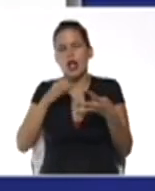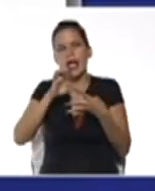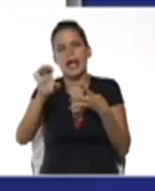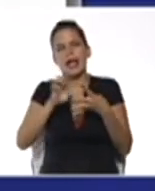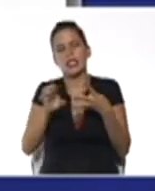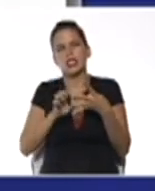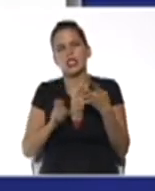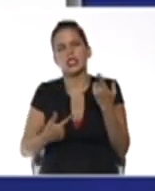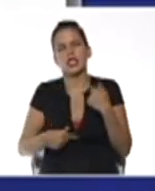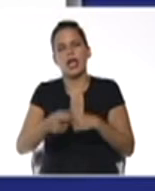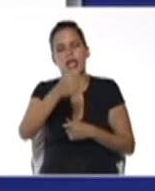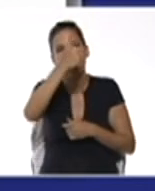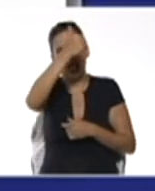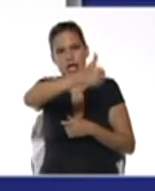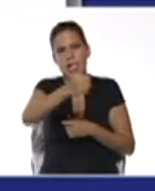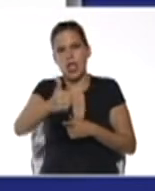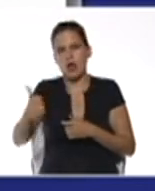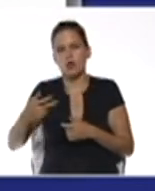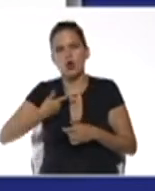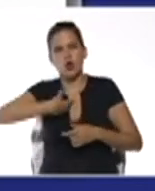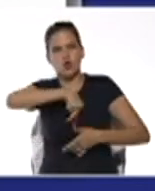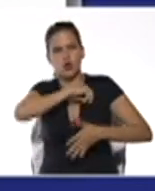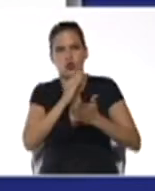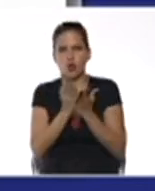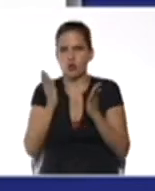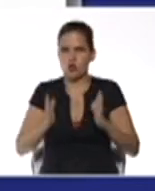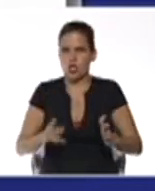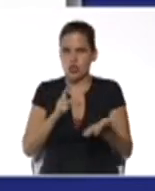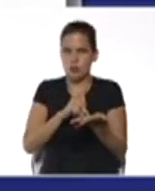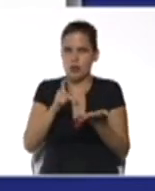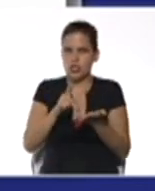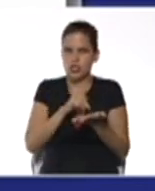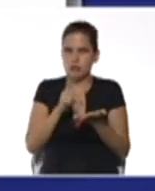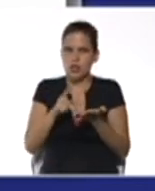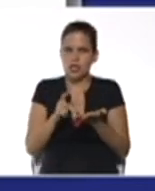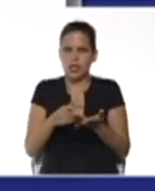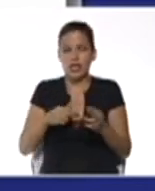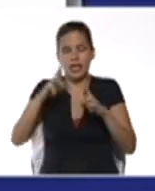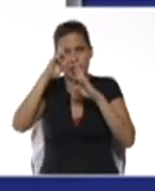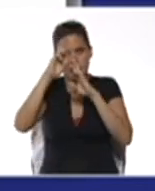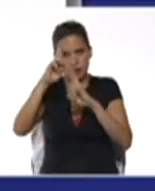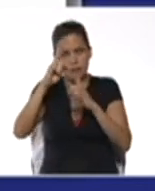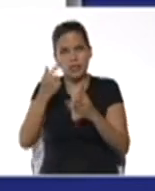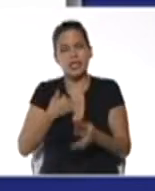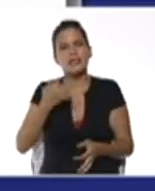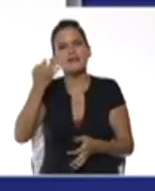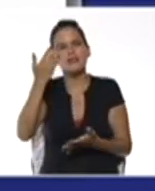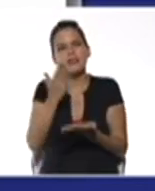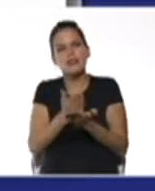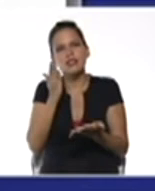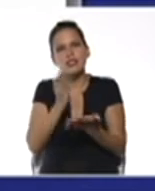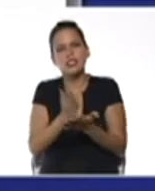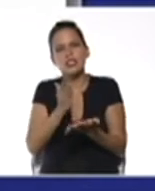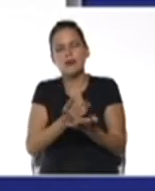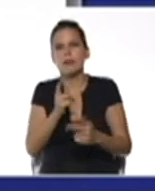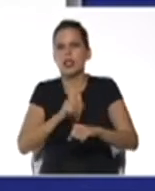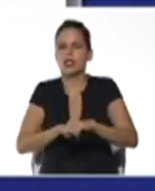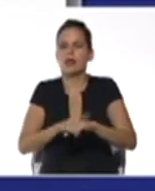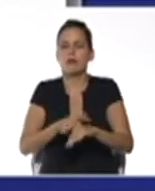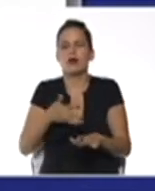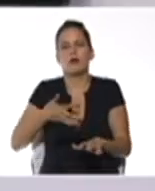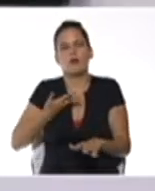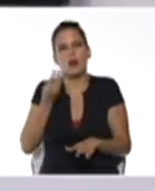de cada uno de nuestros estudiantes de cada uno de nuestros participantes respetar siempre el tiempo para que ellos puedan